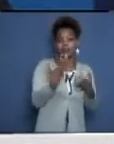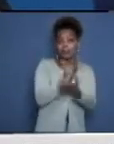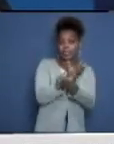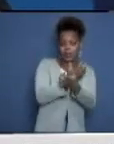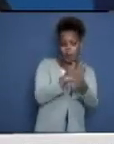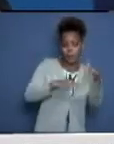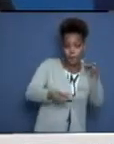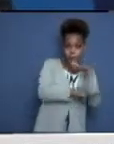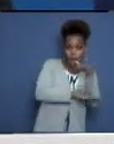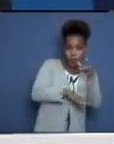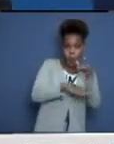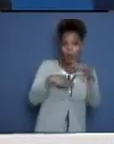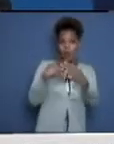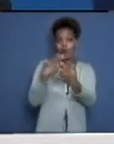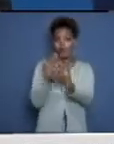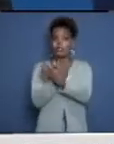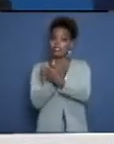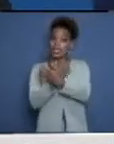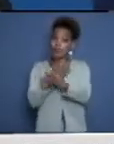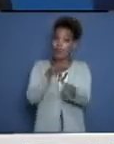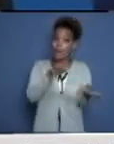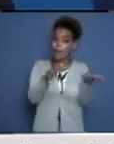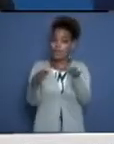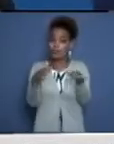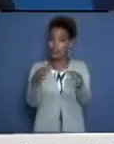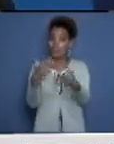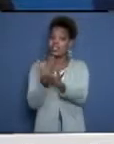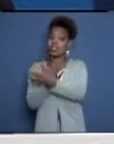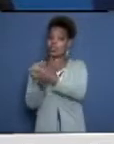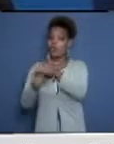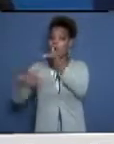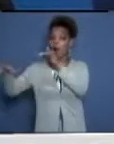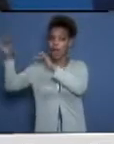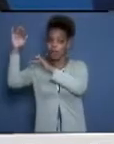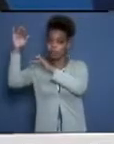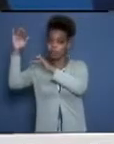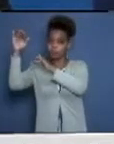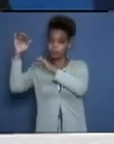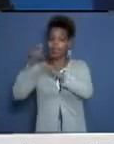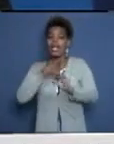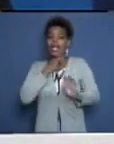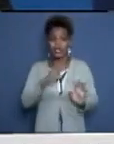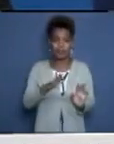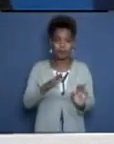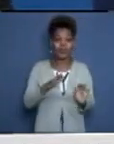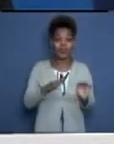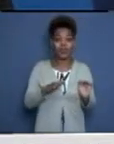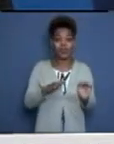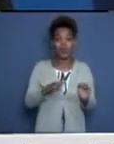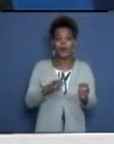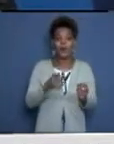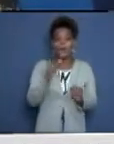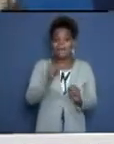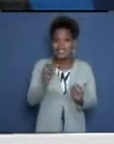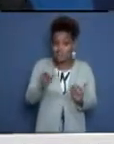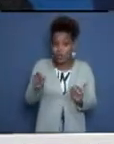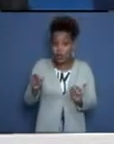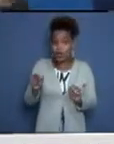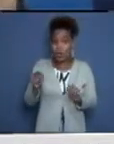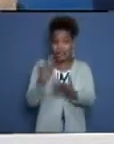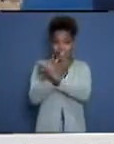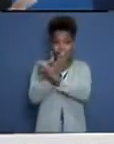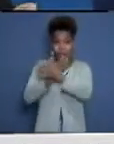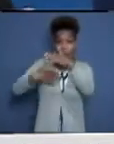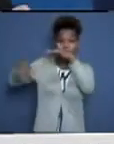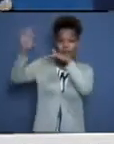altos riesgos. Estas personas de altos riesgos que son las más vulnerables, son aquellas personas que tienen más de 65 años de edad, que tienen alguna